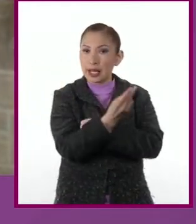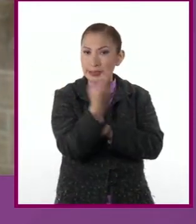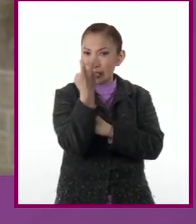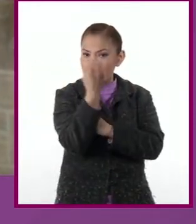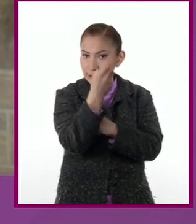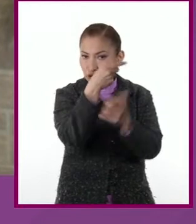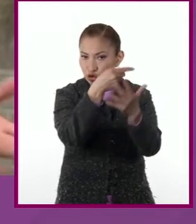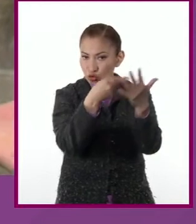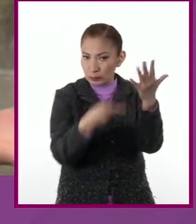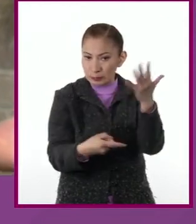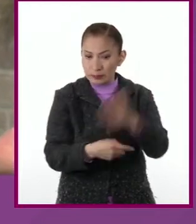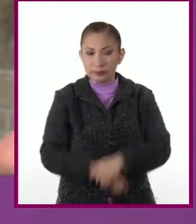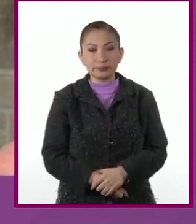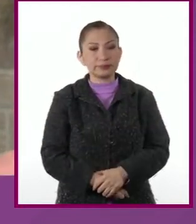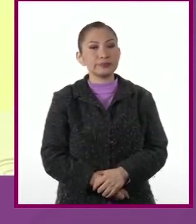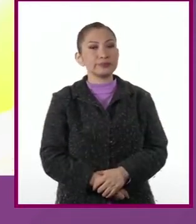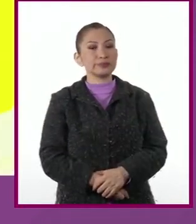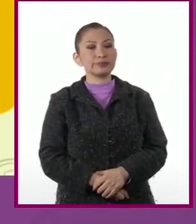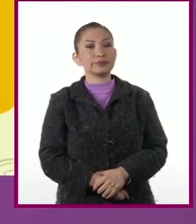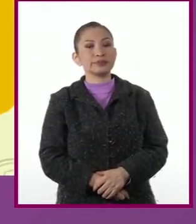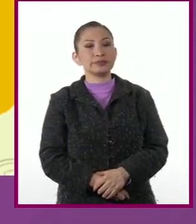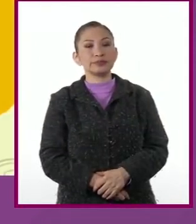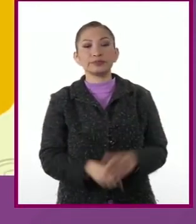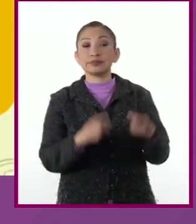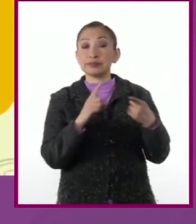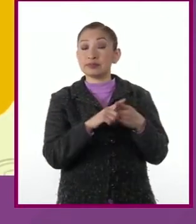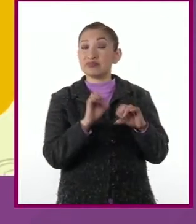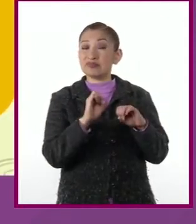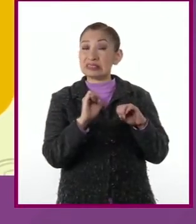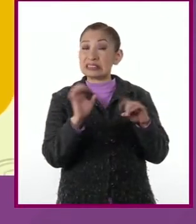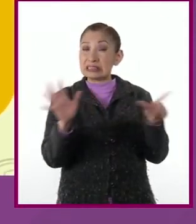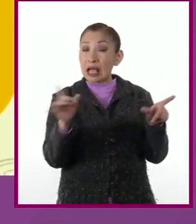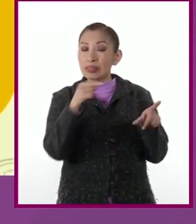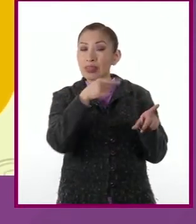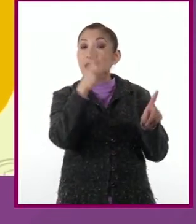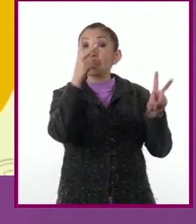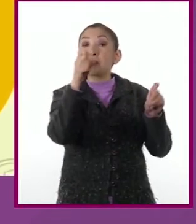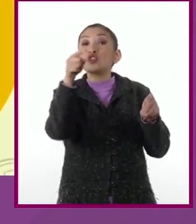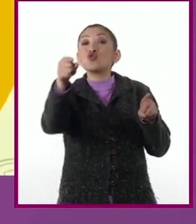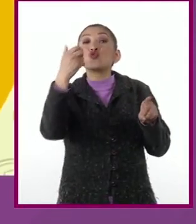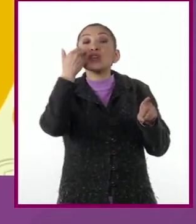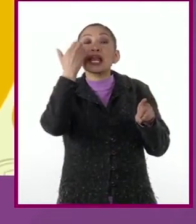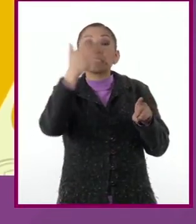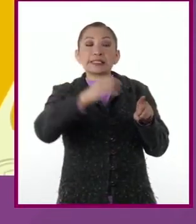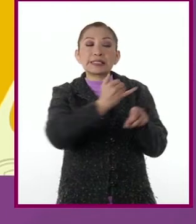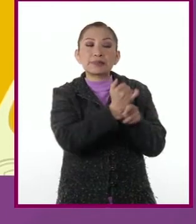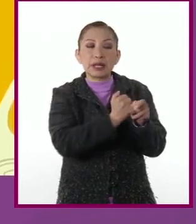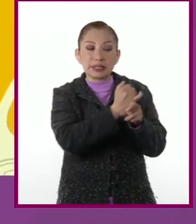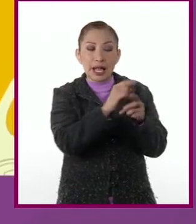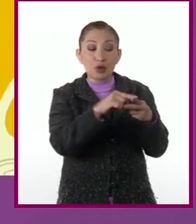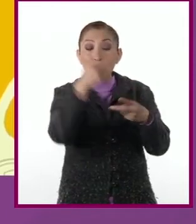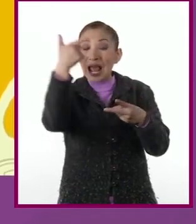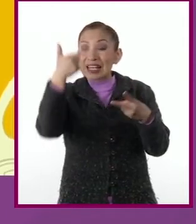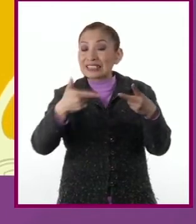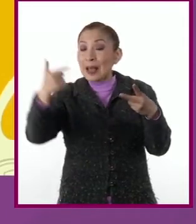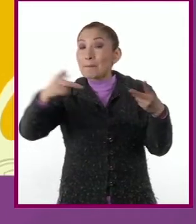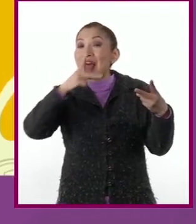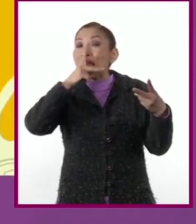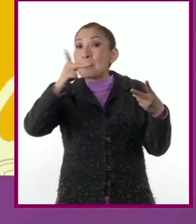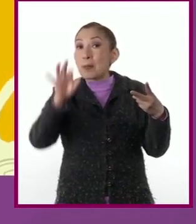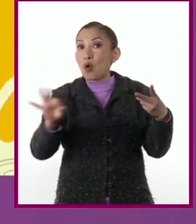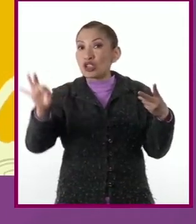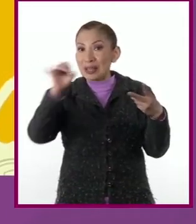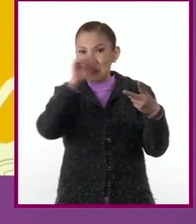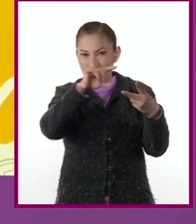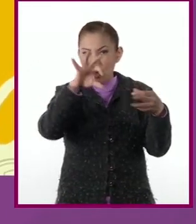siguientes ingredientes. Tener muy claro el tema a investigar, hacer una lista de palabras clave,